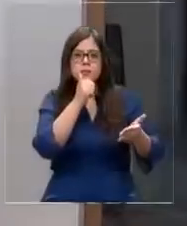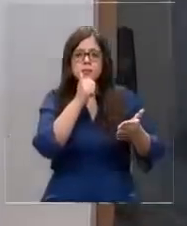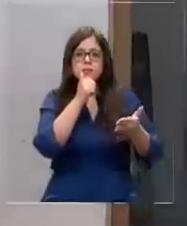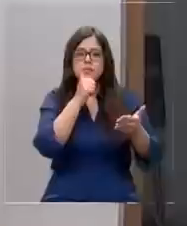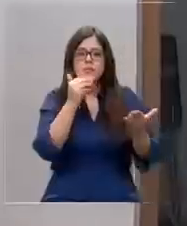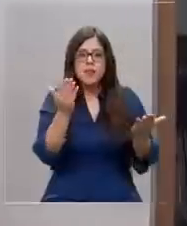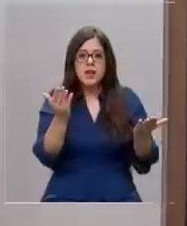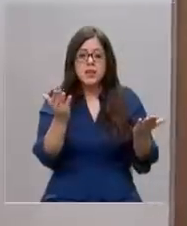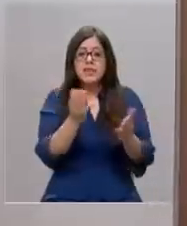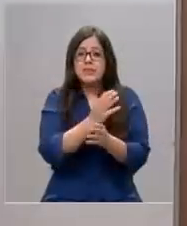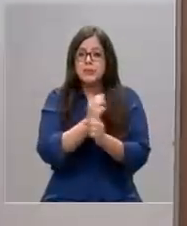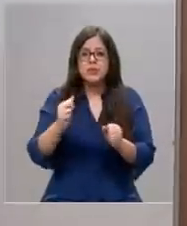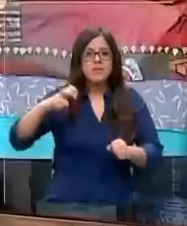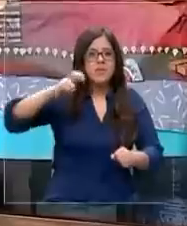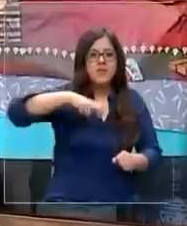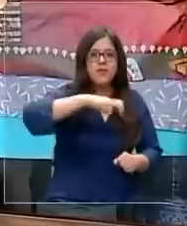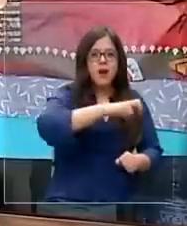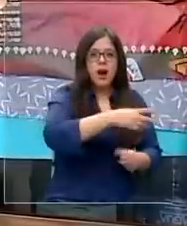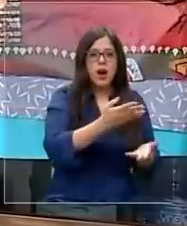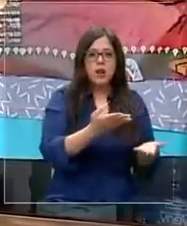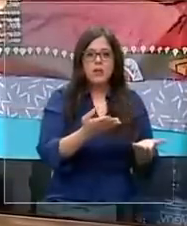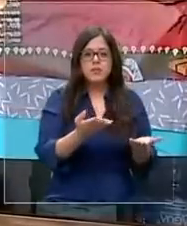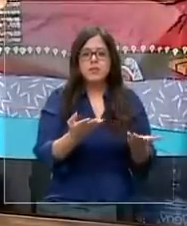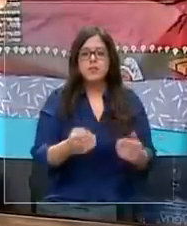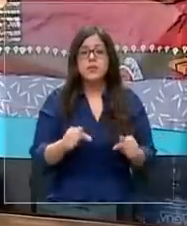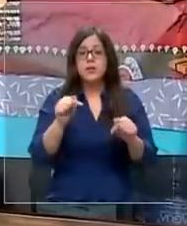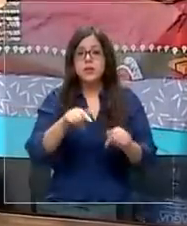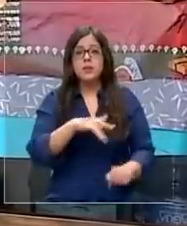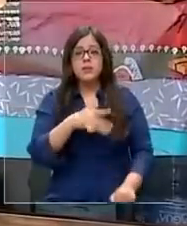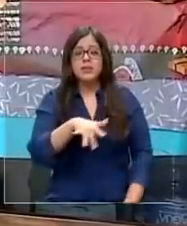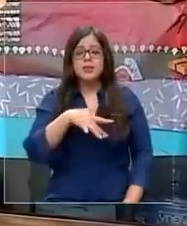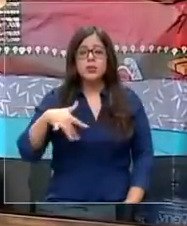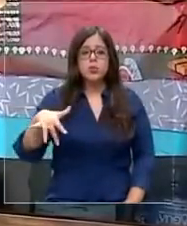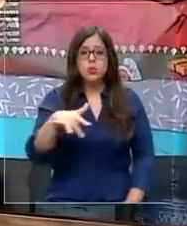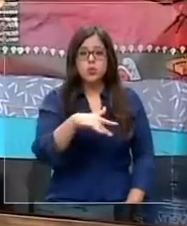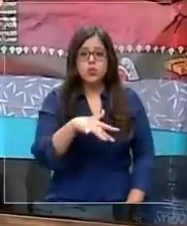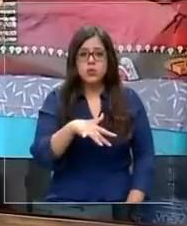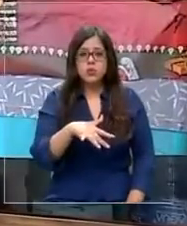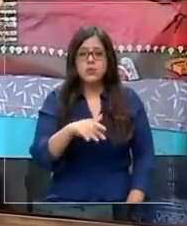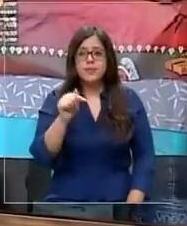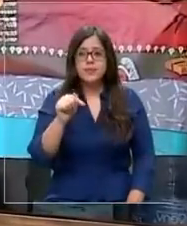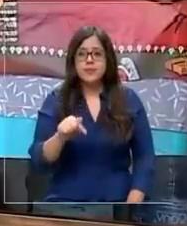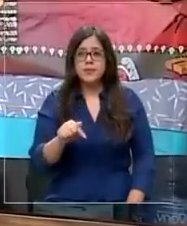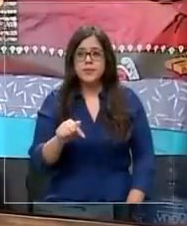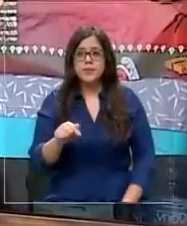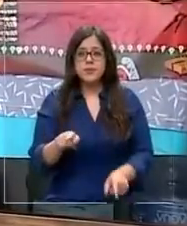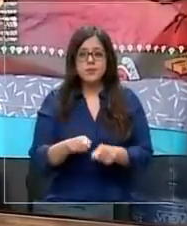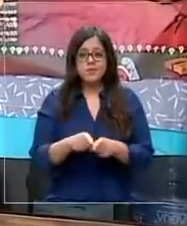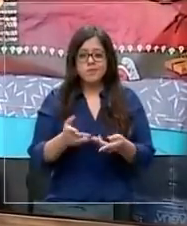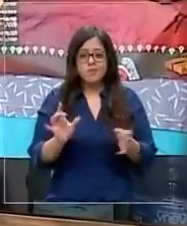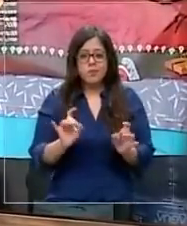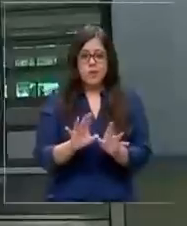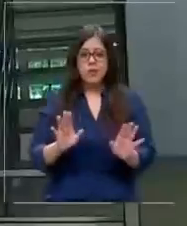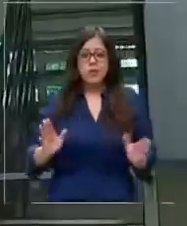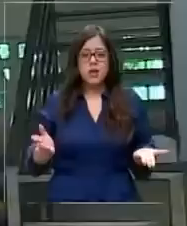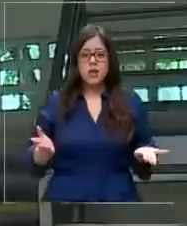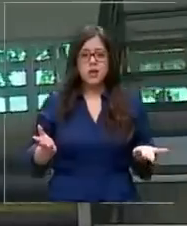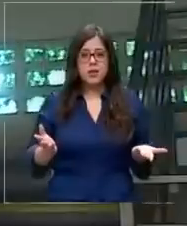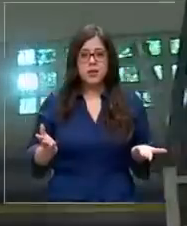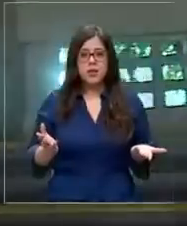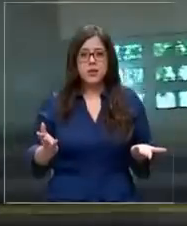ya que le resulta imposible bajar. Es lamentable la situación esta que uno tenga que llegar a esta instancia, porque